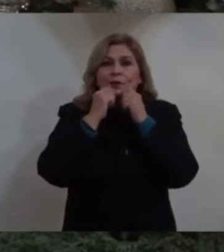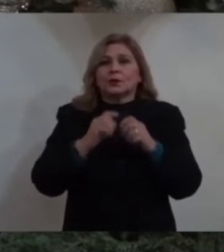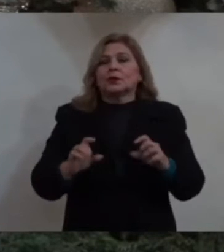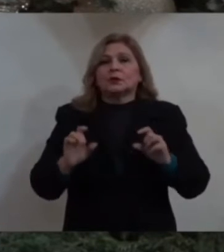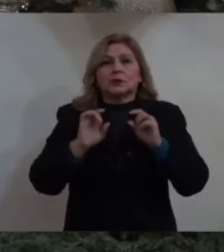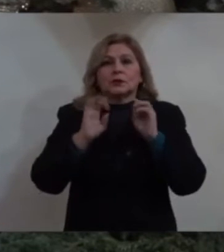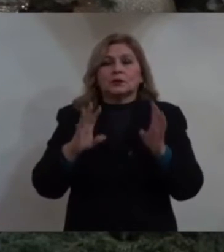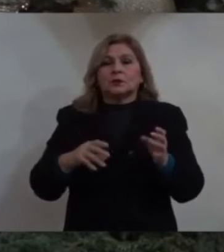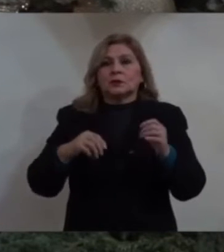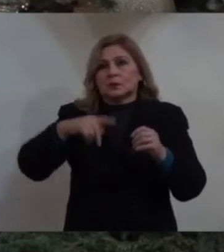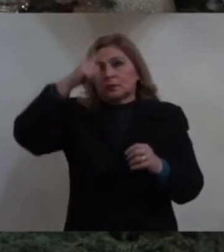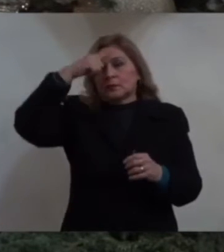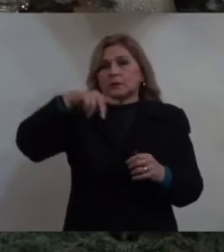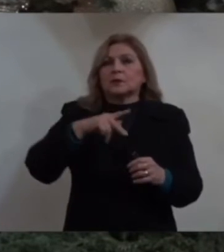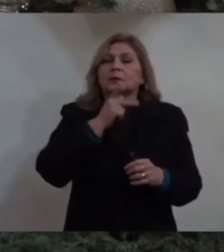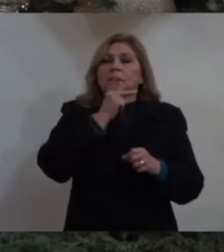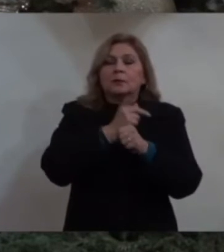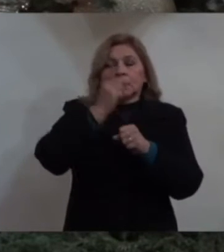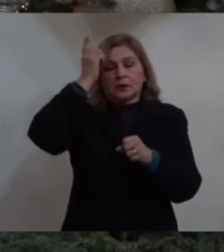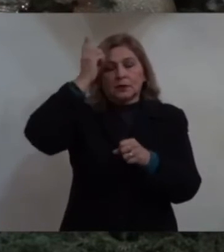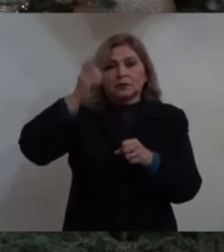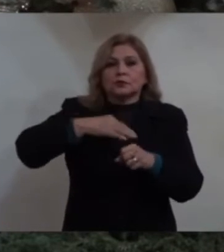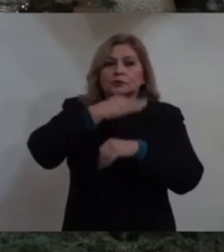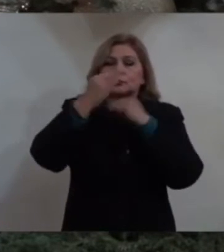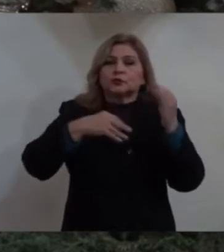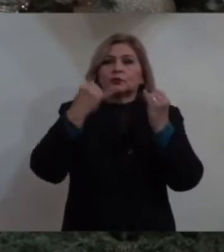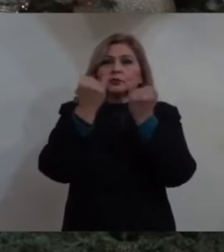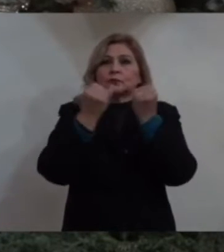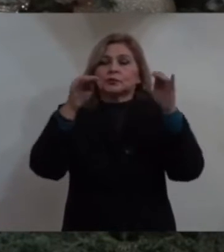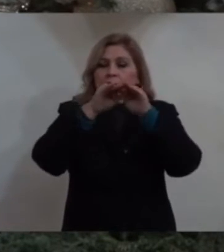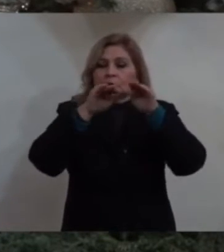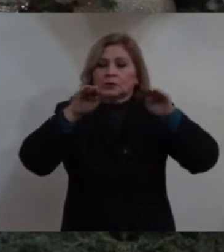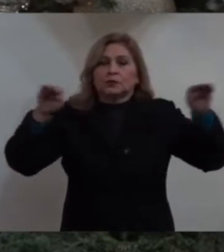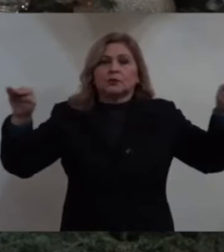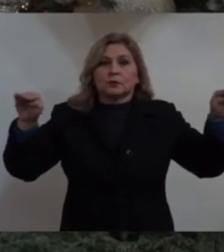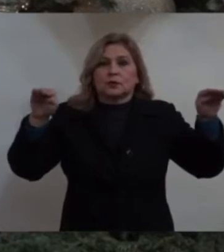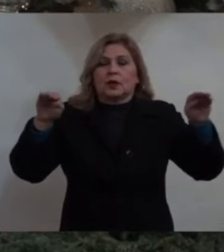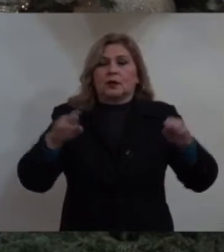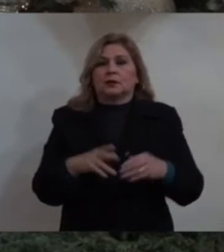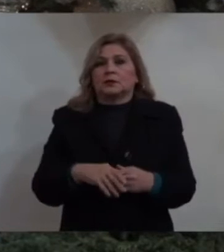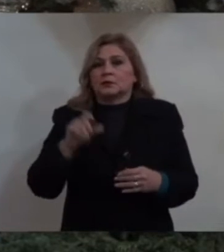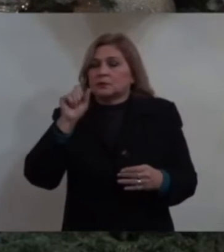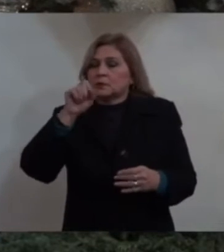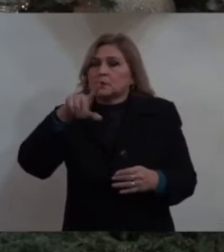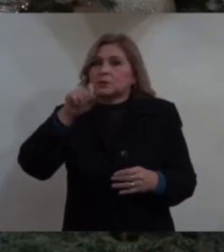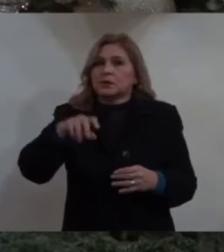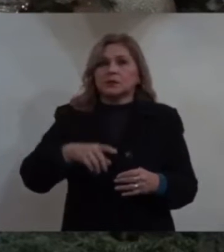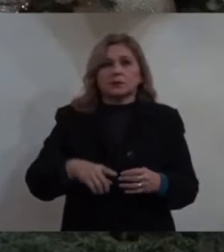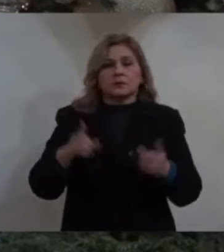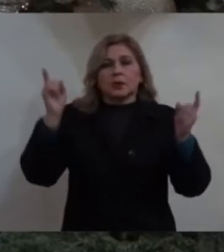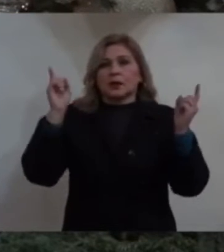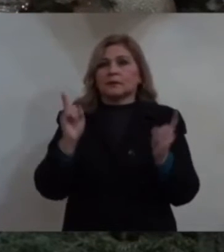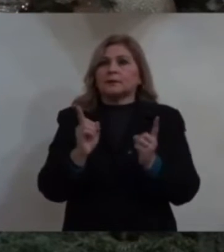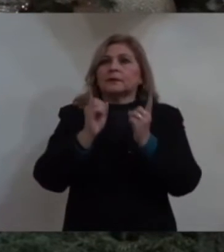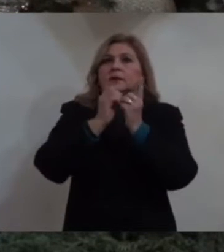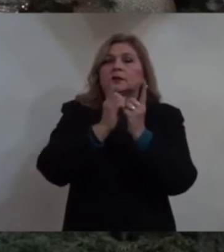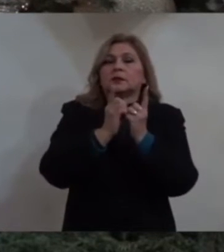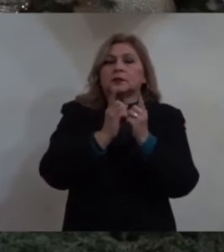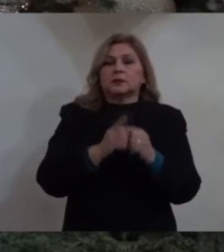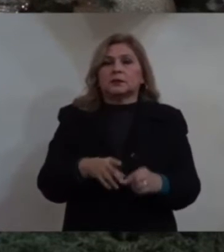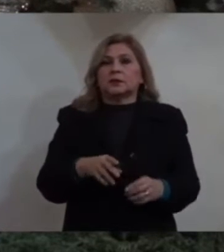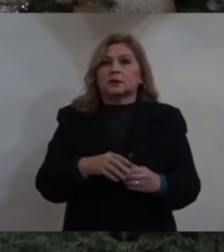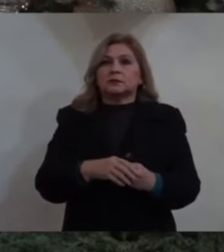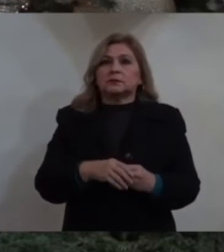la condición física, todos somos de la misma dignidad. Y estos